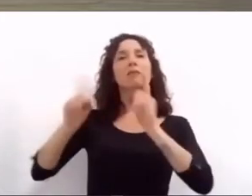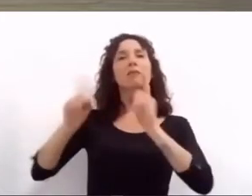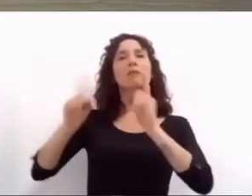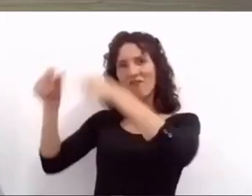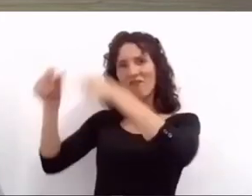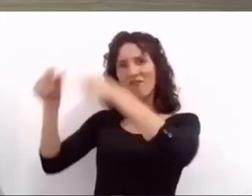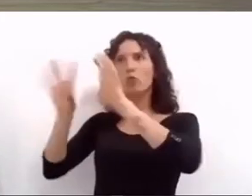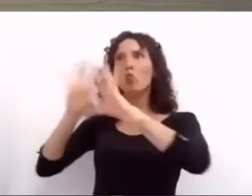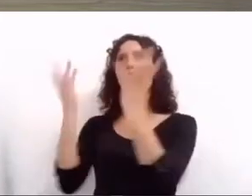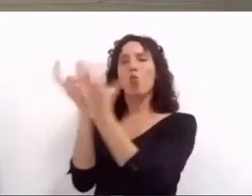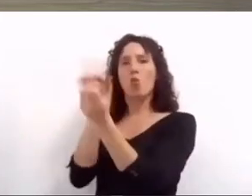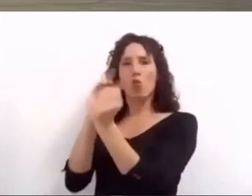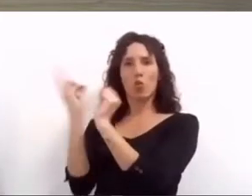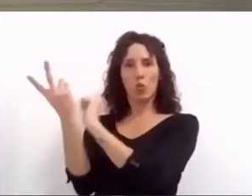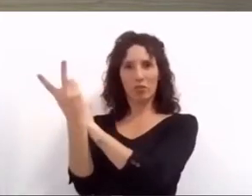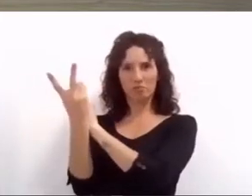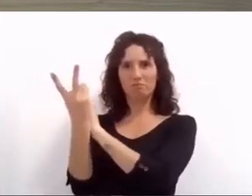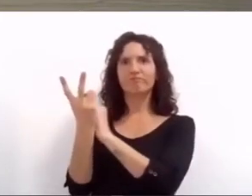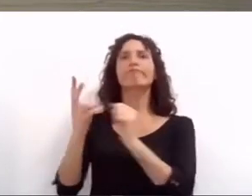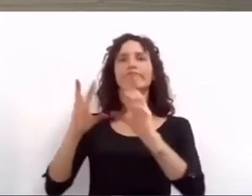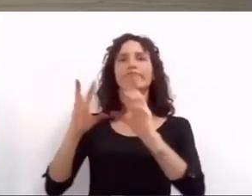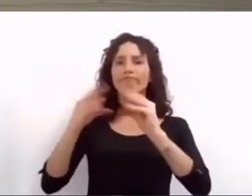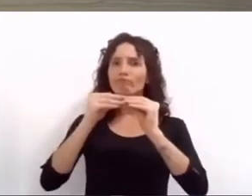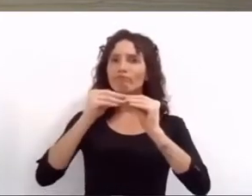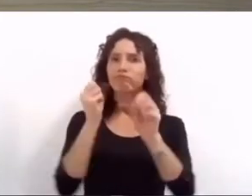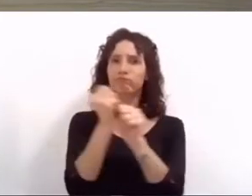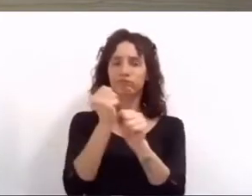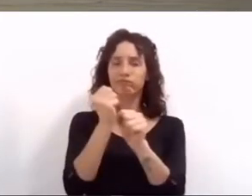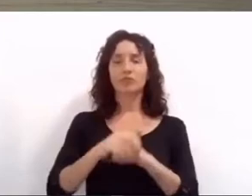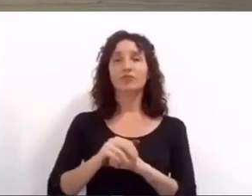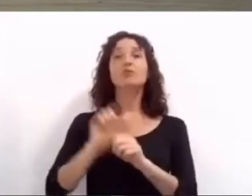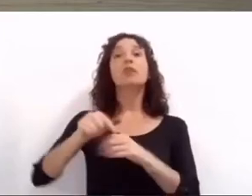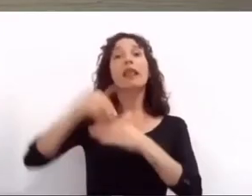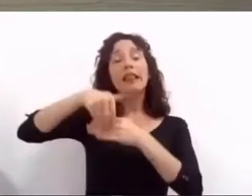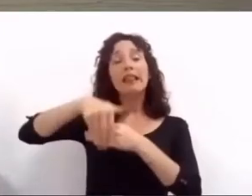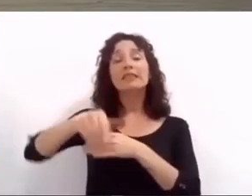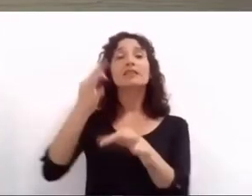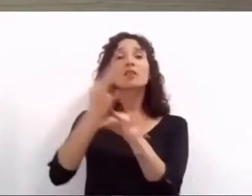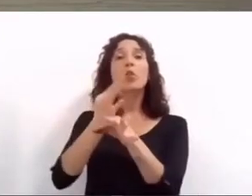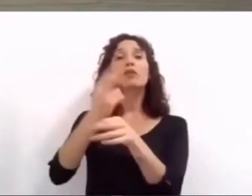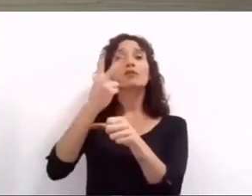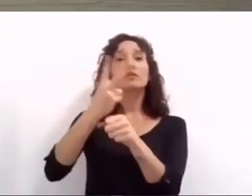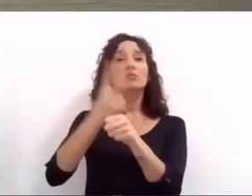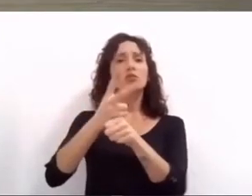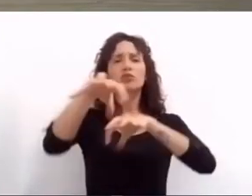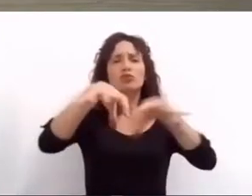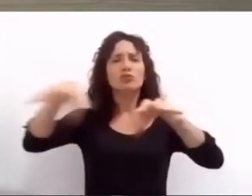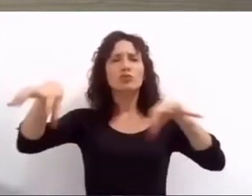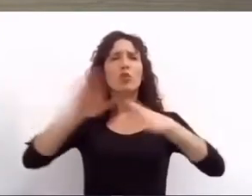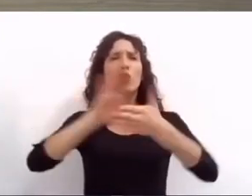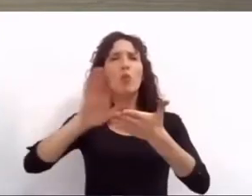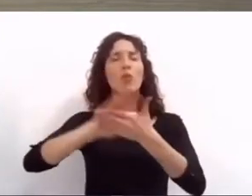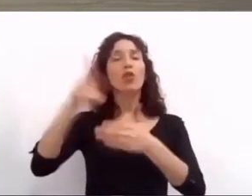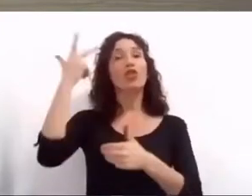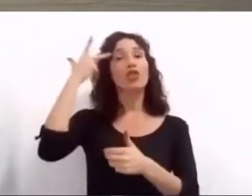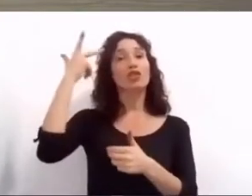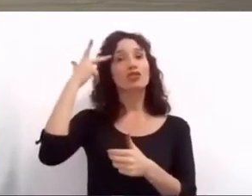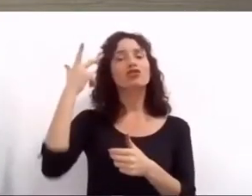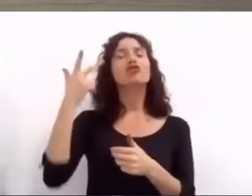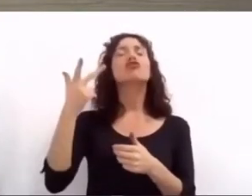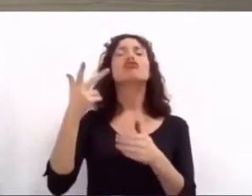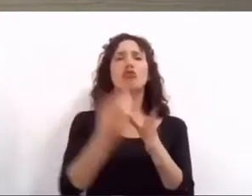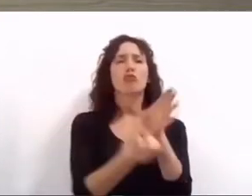el ciclo 2021 estamos desarrollando 18 bachilleratos en escuelas secundarias con el nuevo oportunidad junto a organizaciones